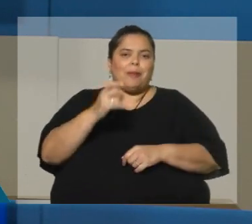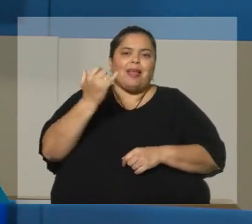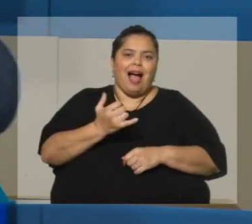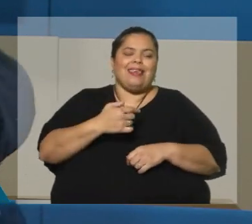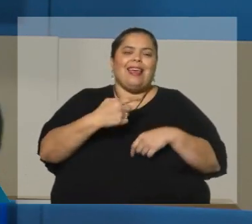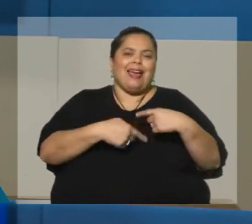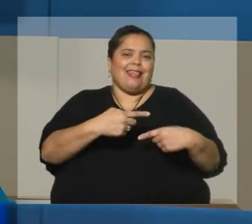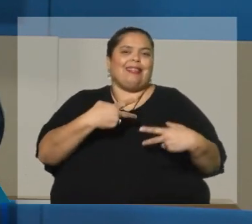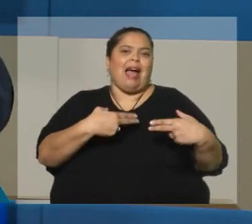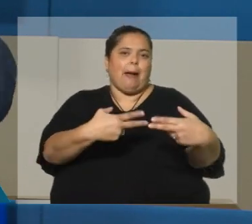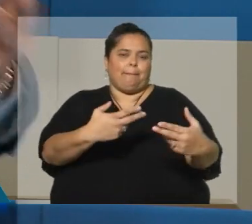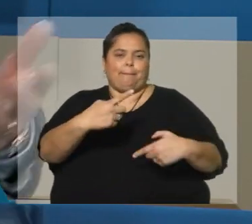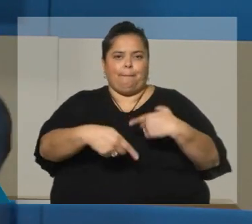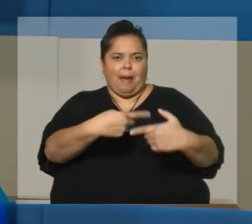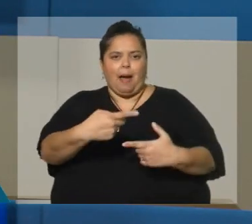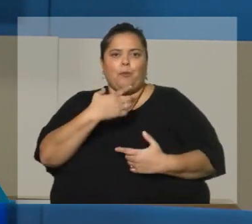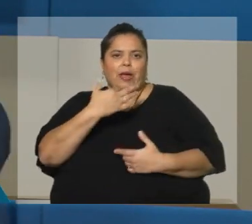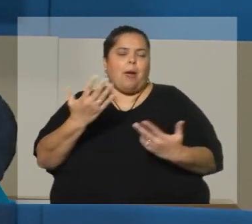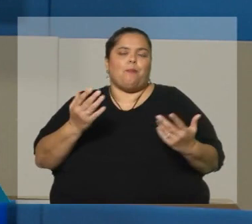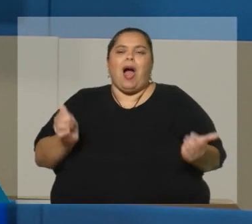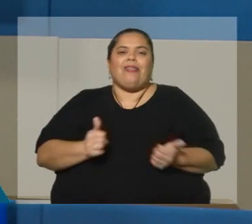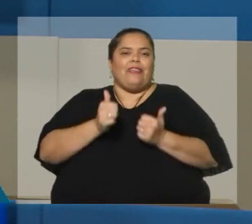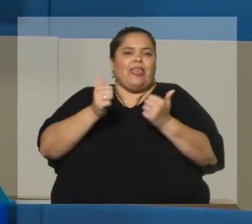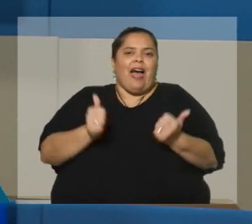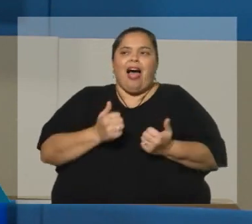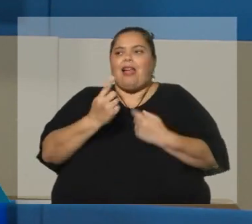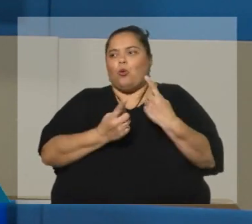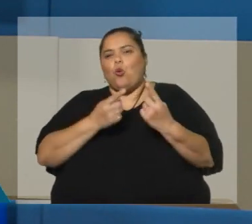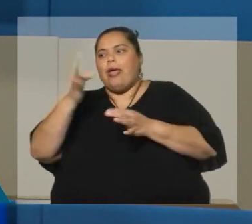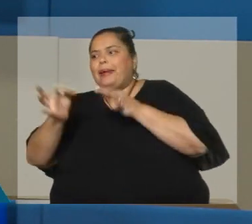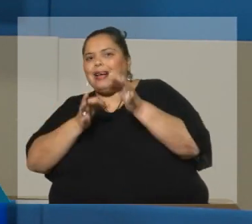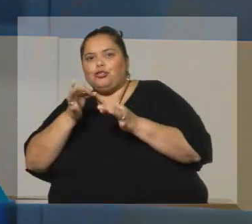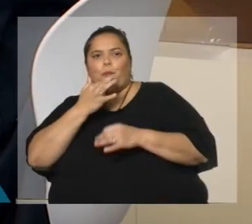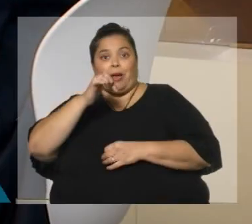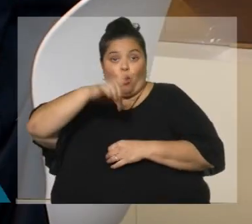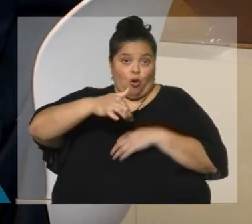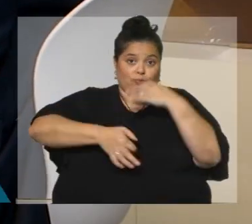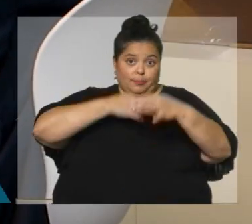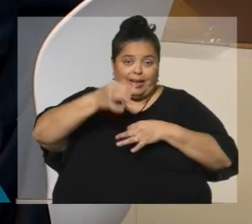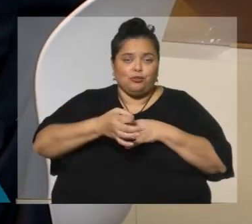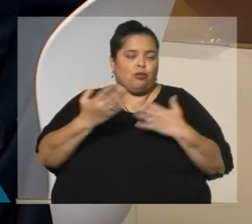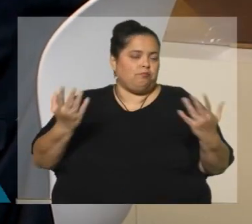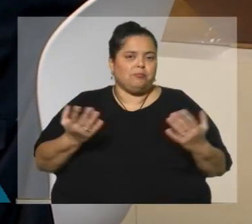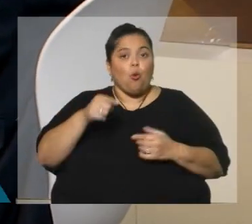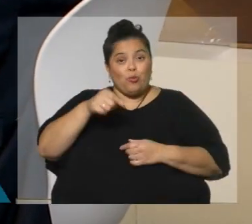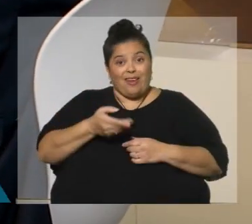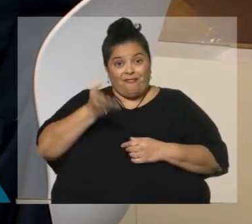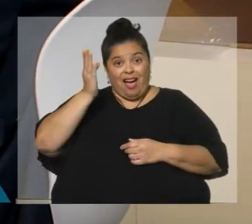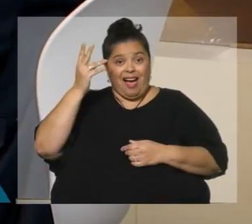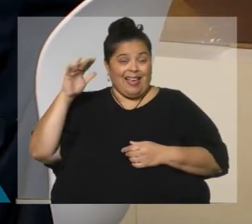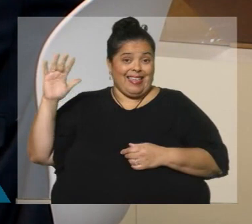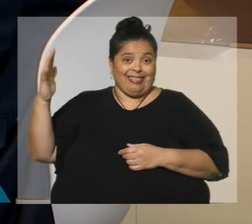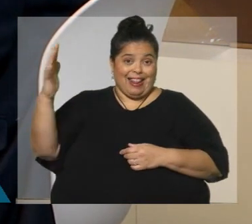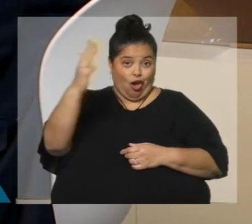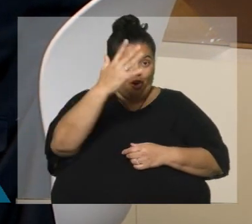de este tipo, eventualmente alguna actividad también de explicación en otros ámbitos. Sí, hoy leí que va para el interior, una especie de